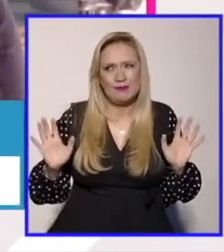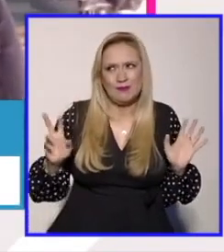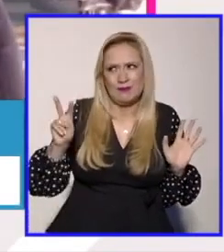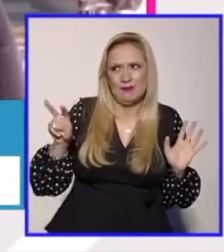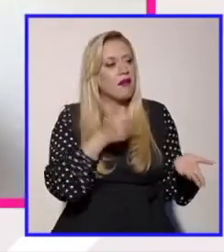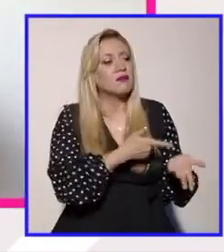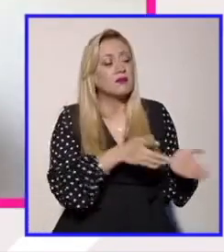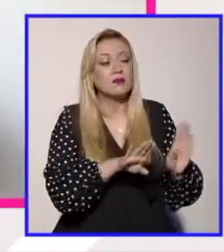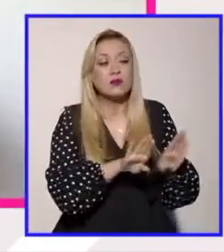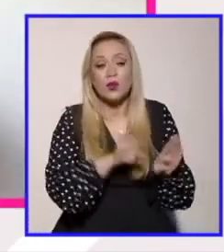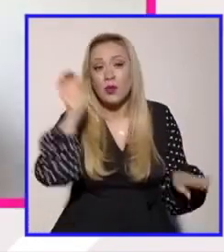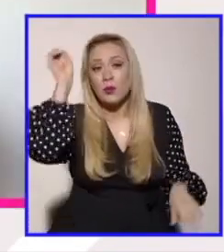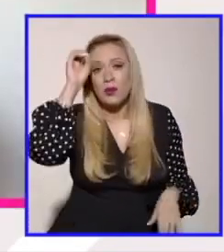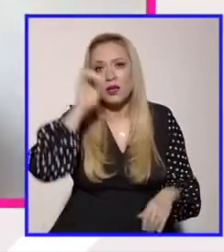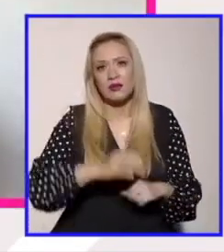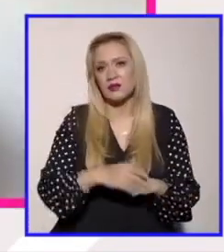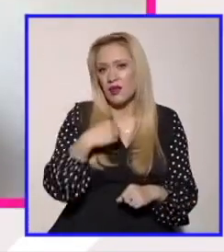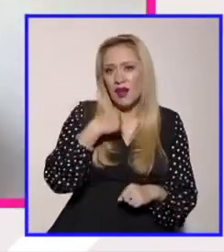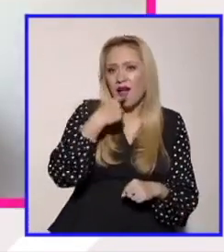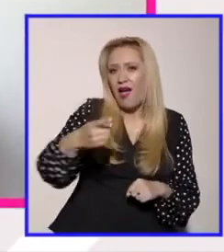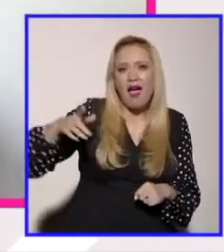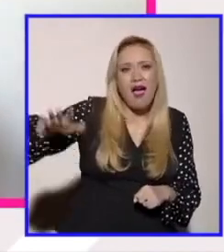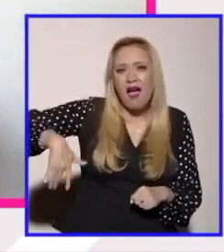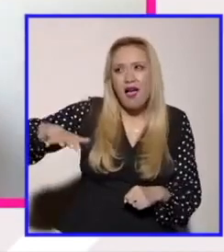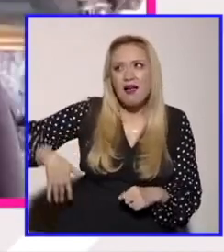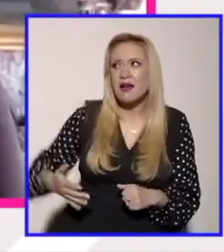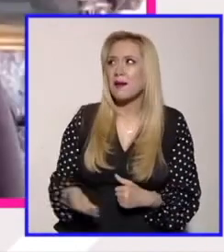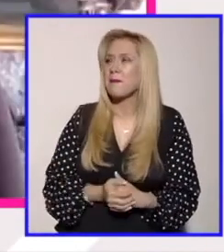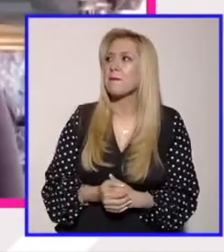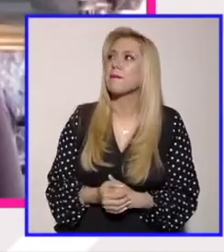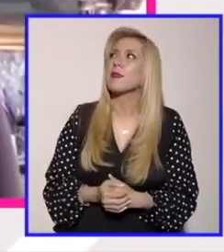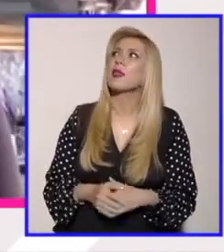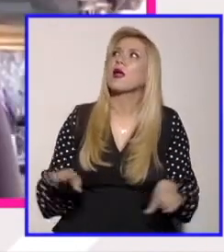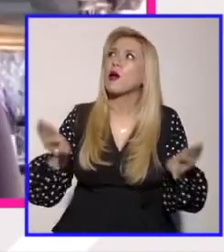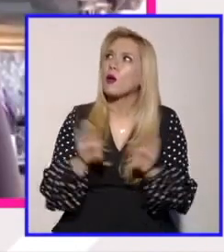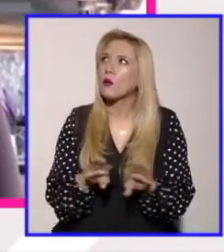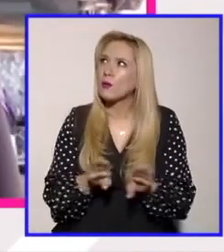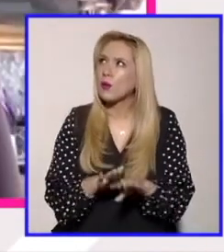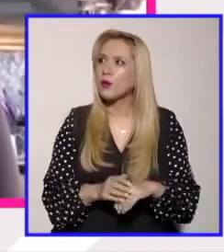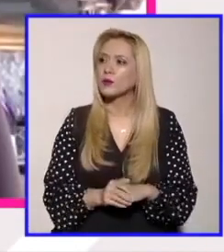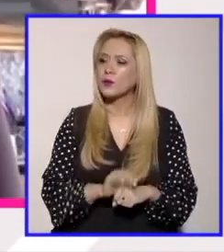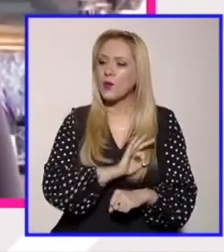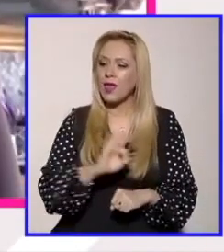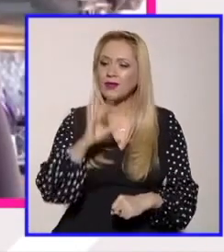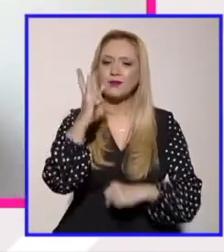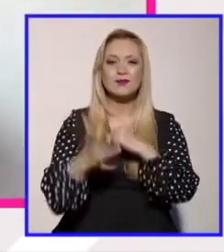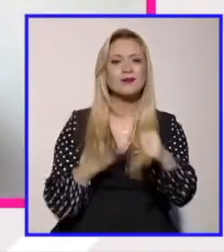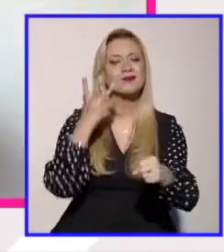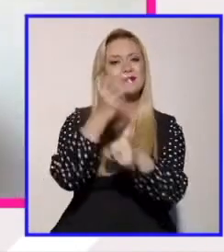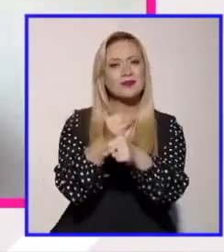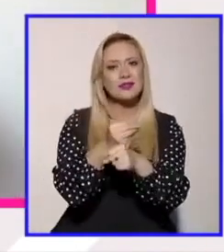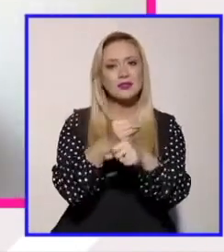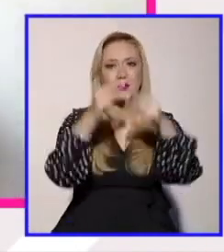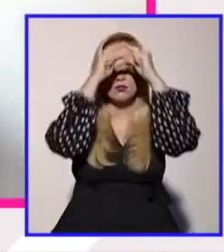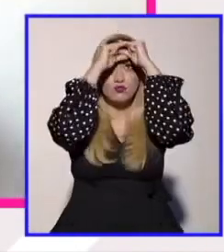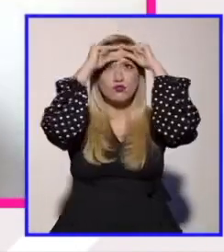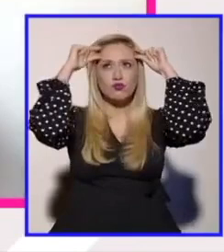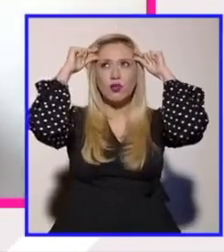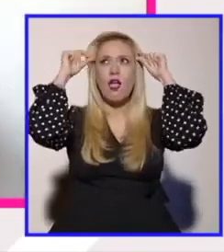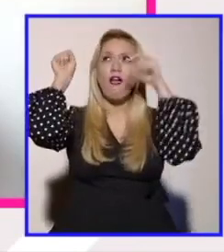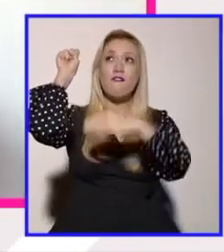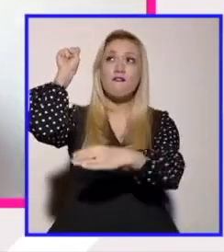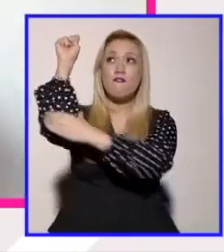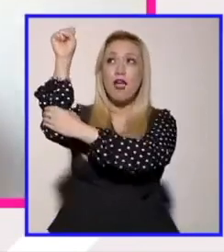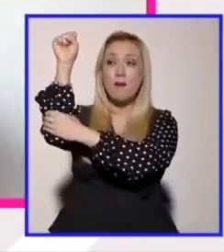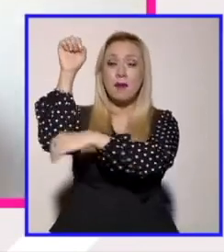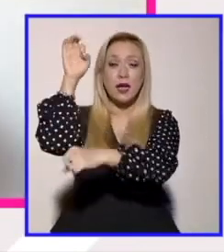la ves? pues es un poco lo que yo decía hace rato de cómo podemos reivindicar esta etiqueta de feminismo si es viable si